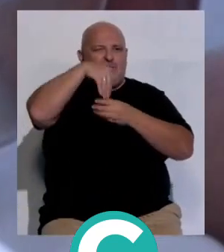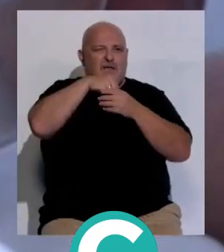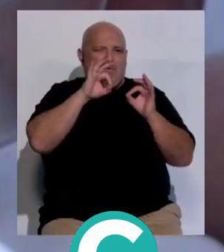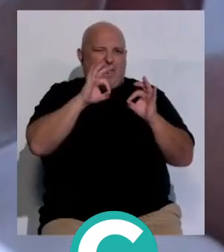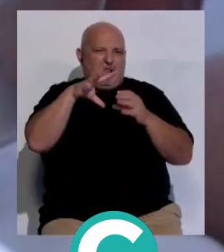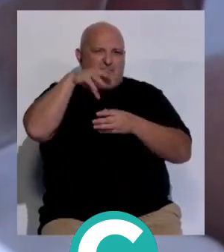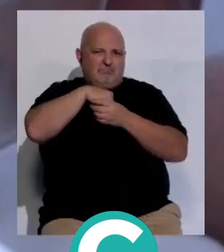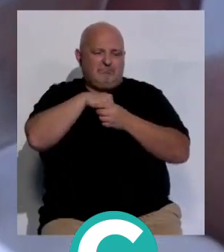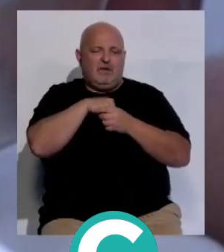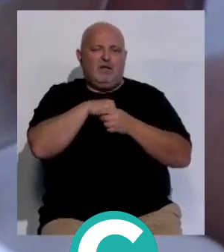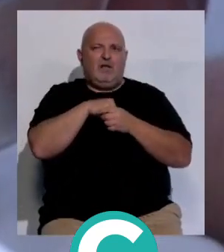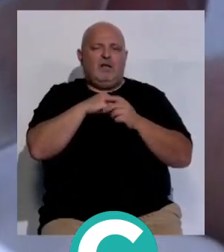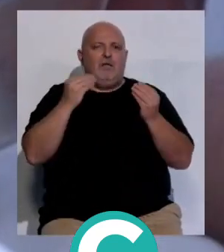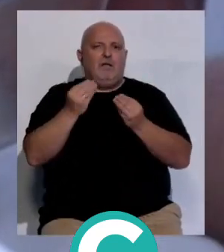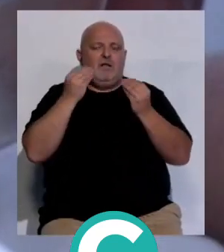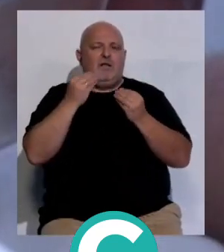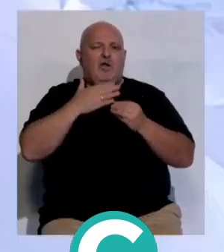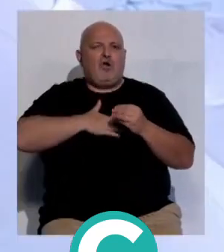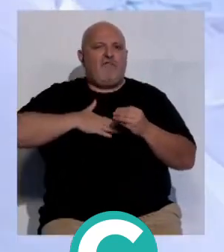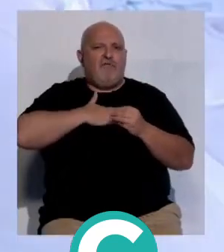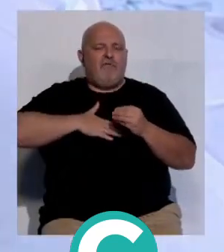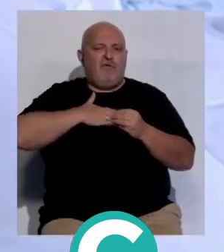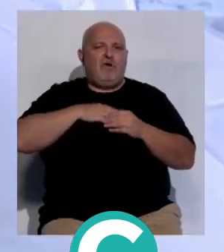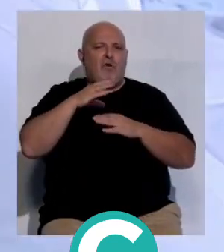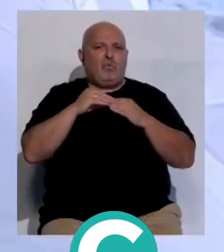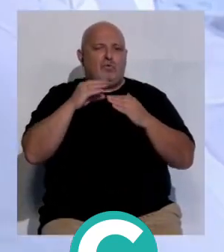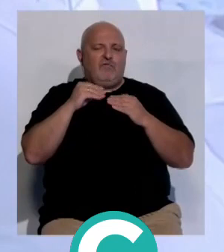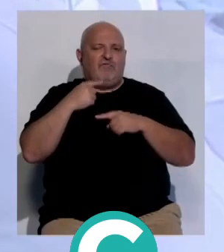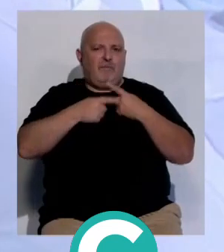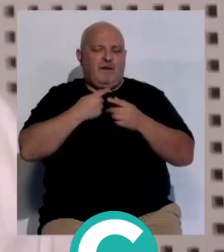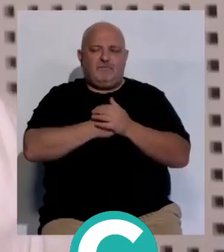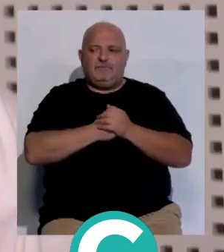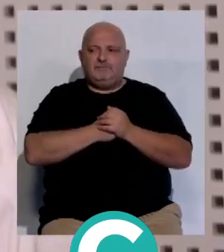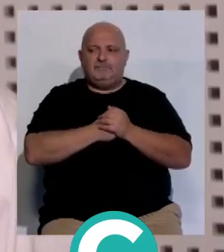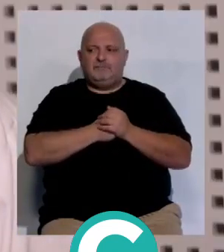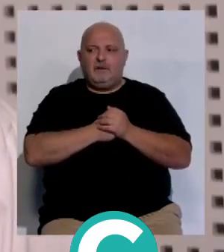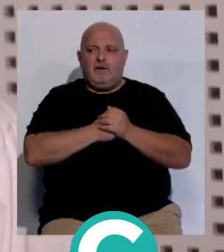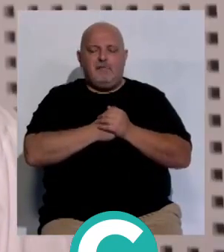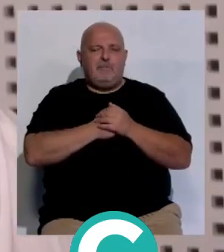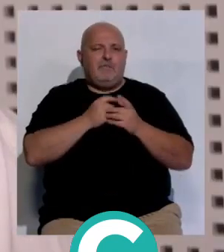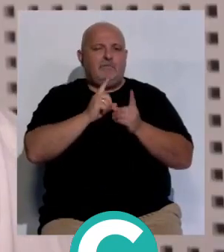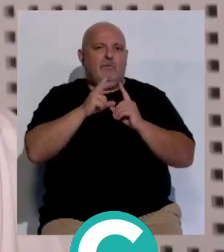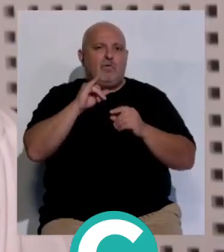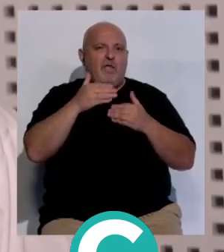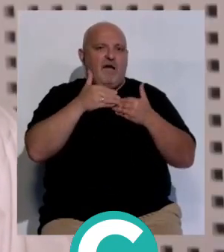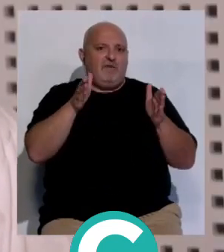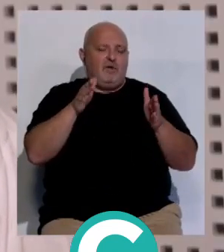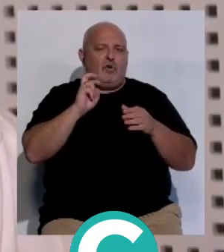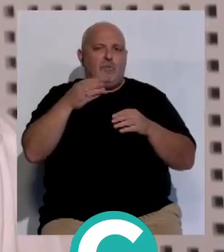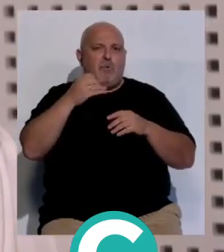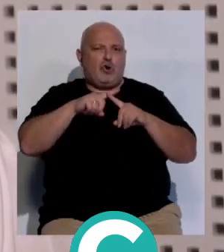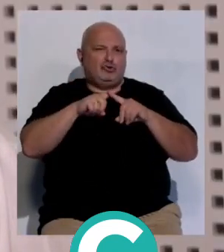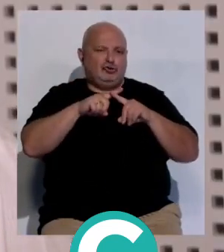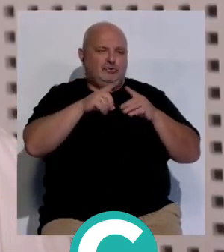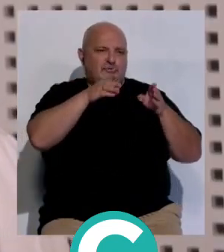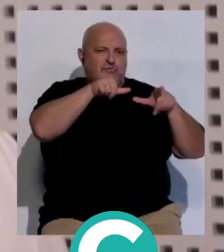Quintero también ha incidido en la mejora del confort de los pacientes y las familias Pasamos de una UCI abierta a una UCI por box